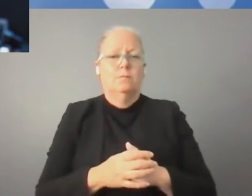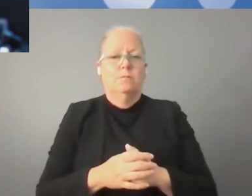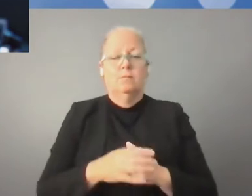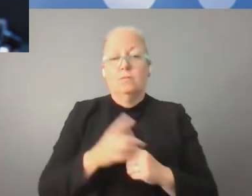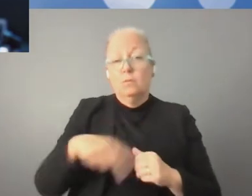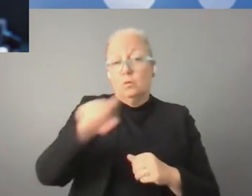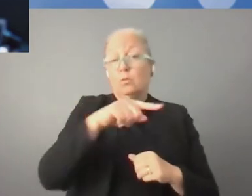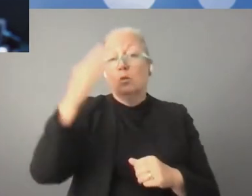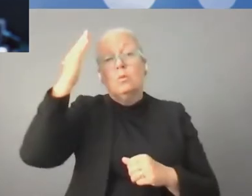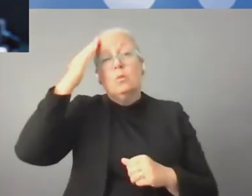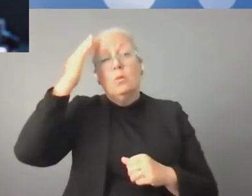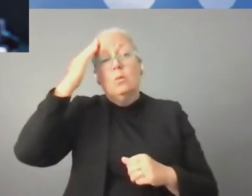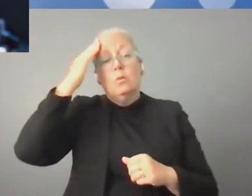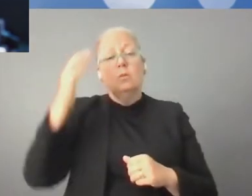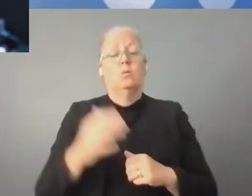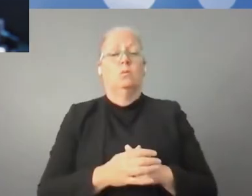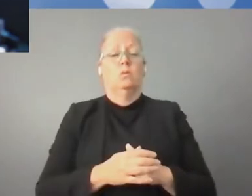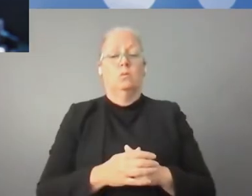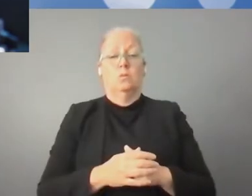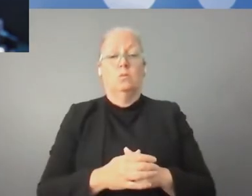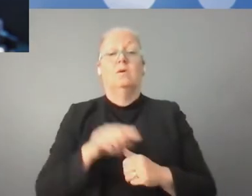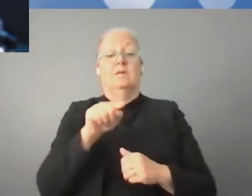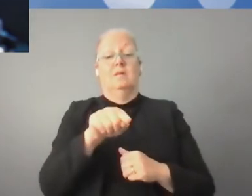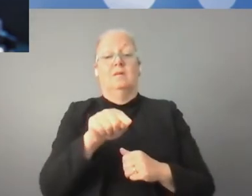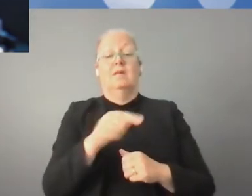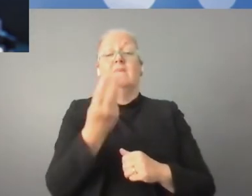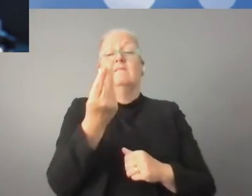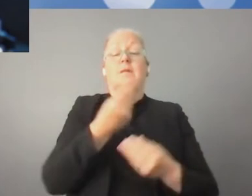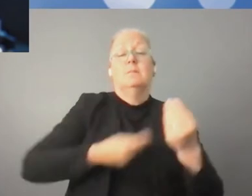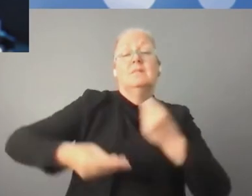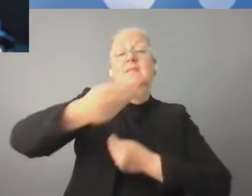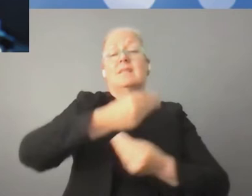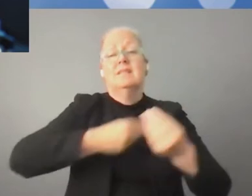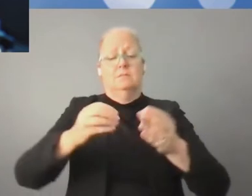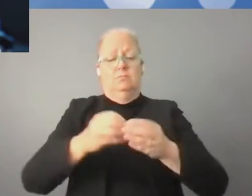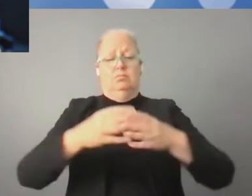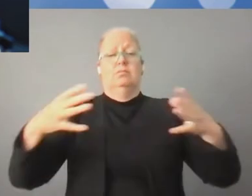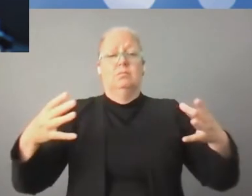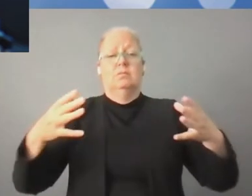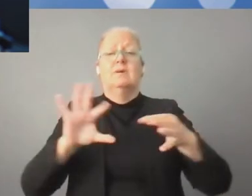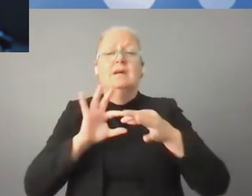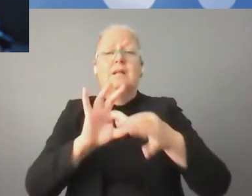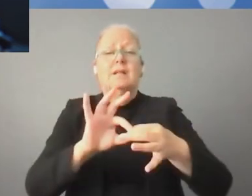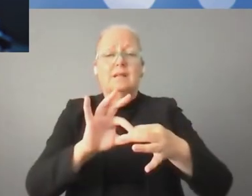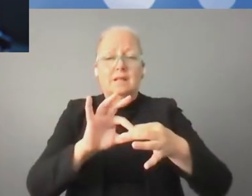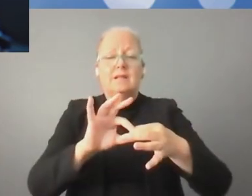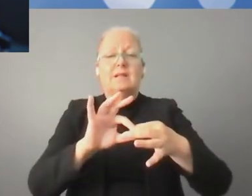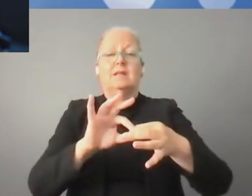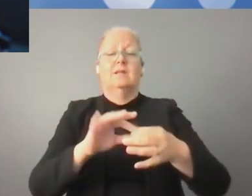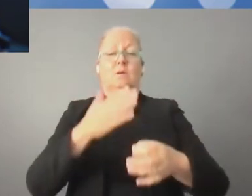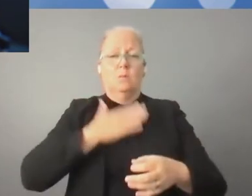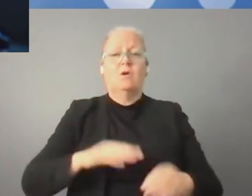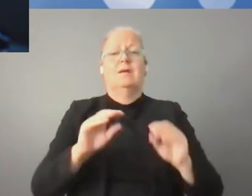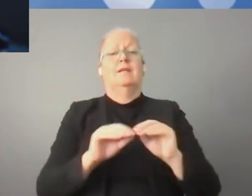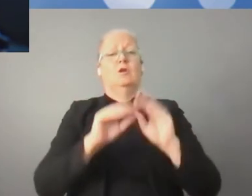cooperación entre el sector público y el sector privado y también es importante la creación de regulaciones internacionales. Como